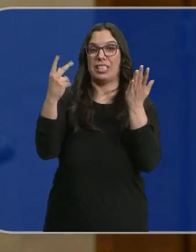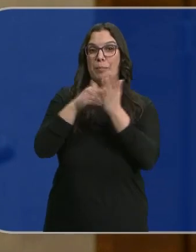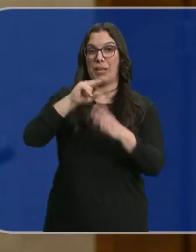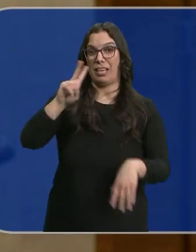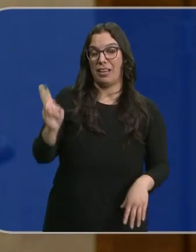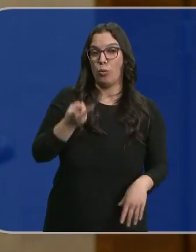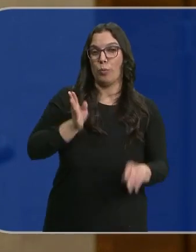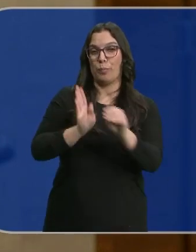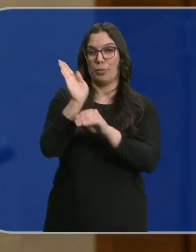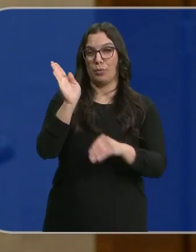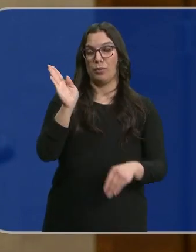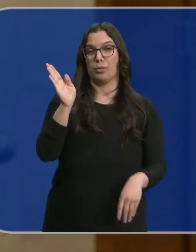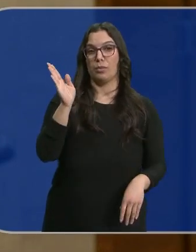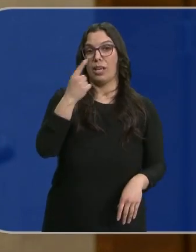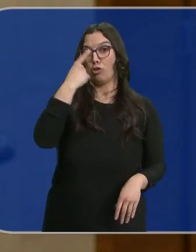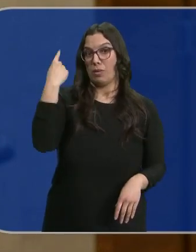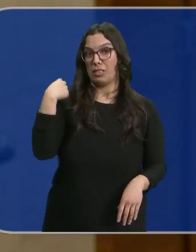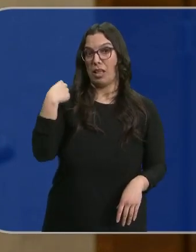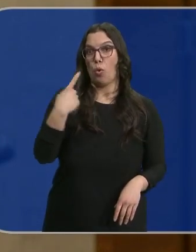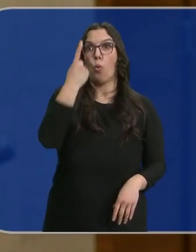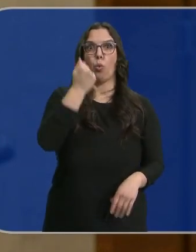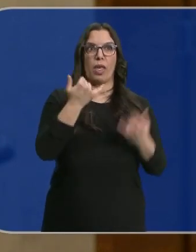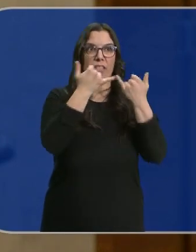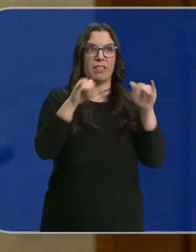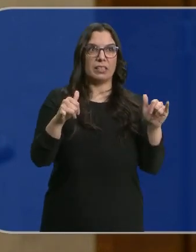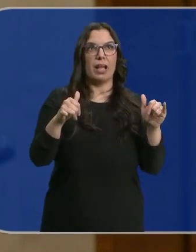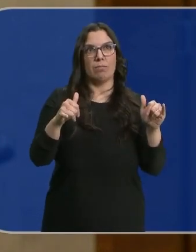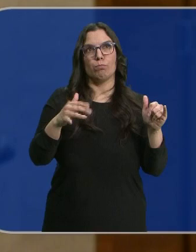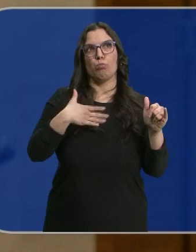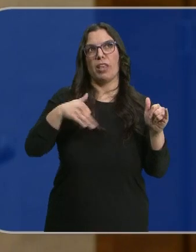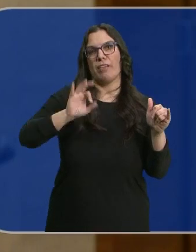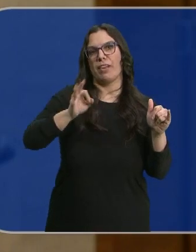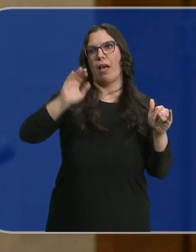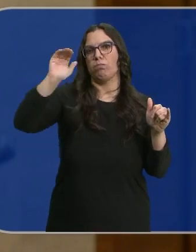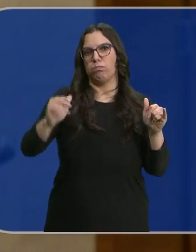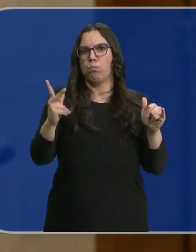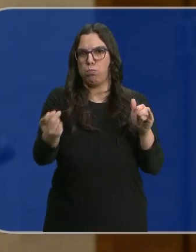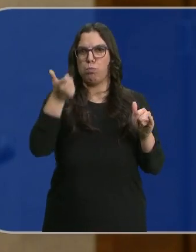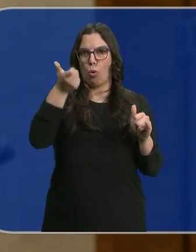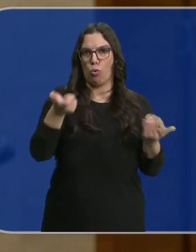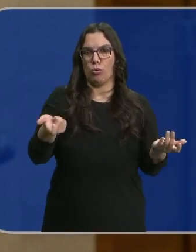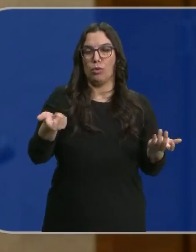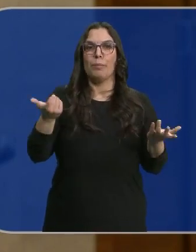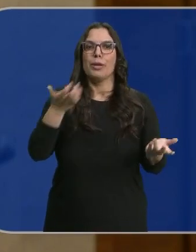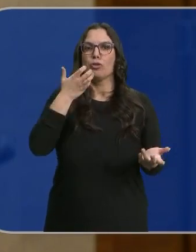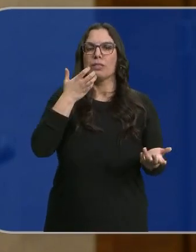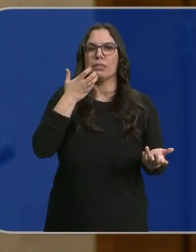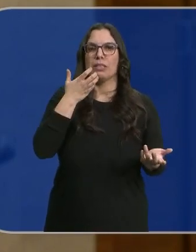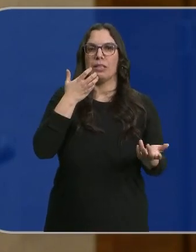que se gastaron el año pasado en un día de fiesta, pues puede parecer que sí, ¿no? Pero bueno, si mantuviéramos